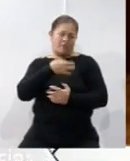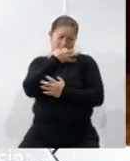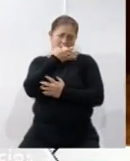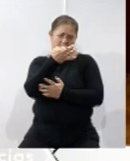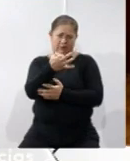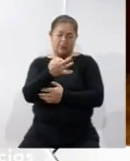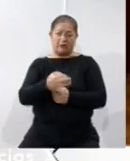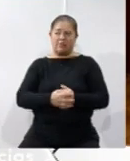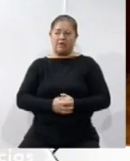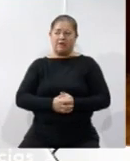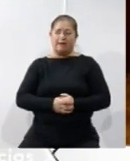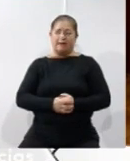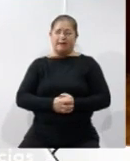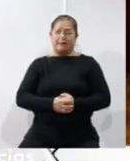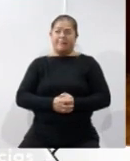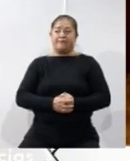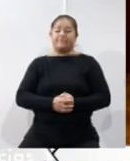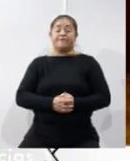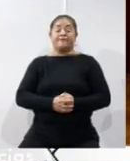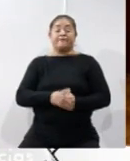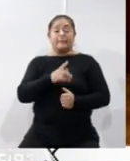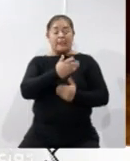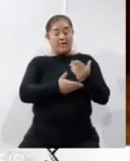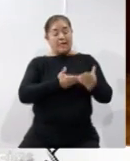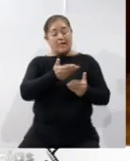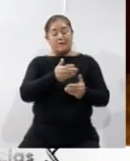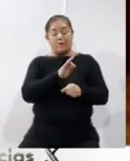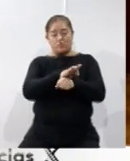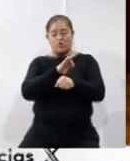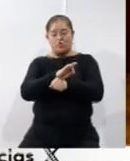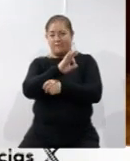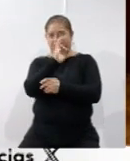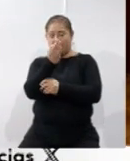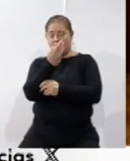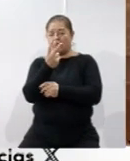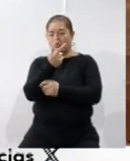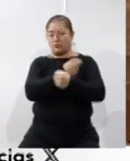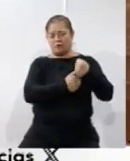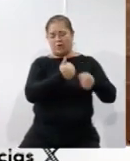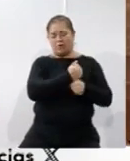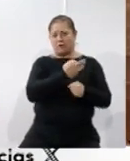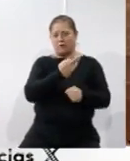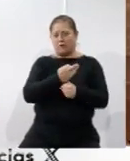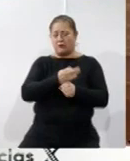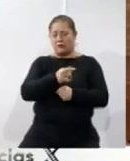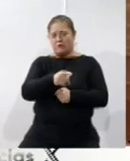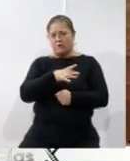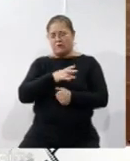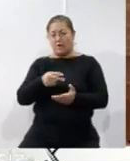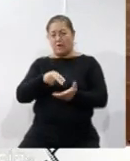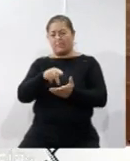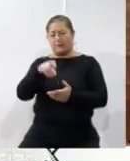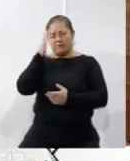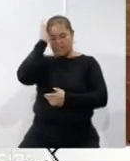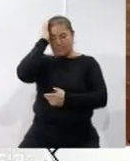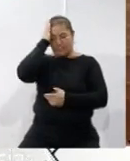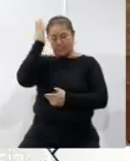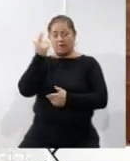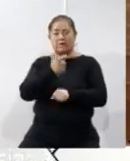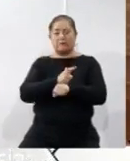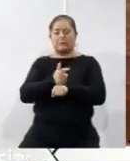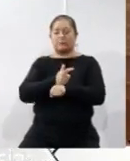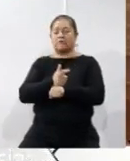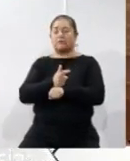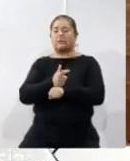al auditorio que el Servicio de Protección Federal en estos últimos dos años en los que ha estado al frente el comisionado, el licenciado Luis